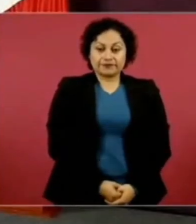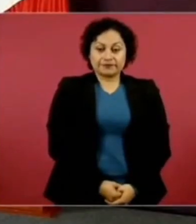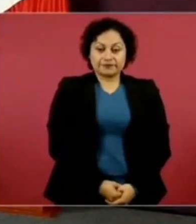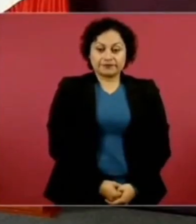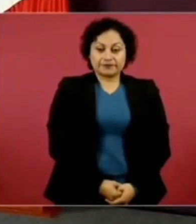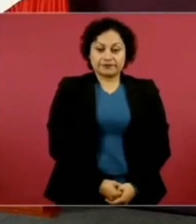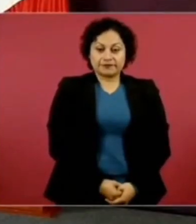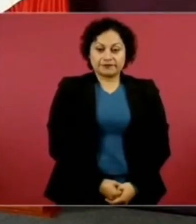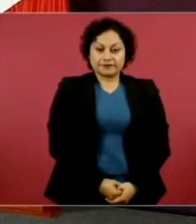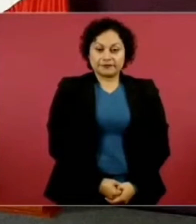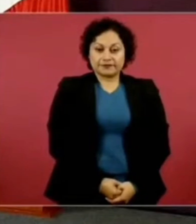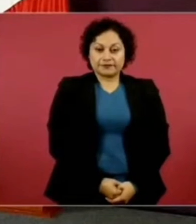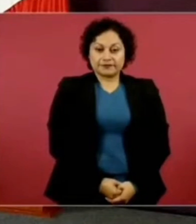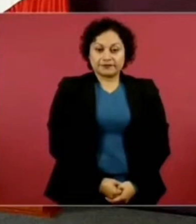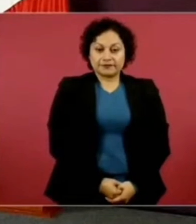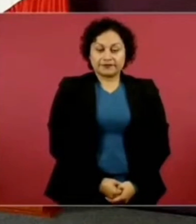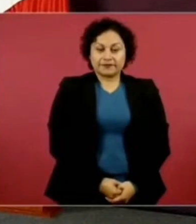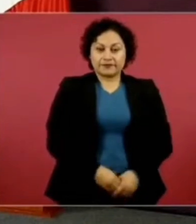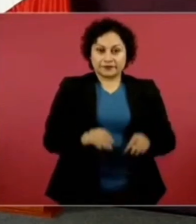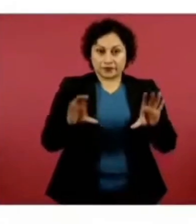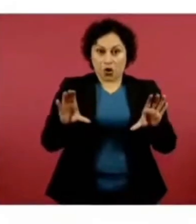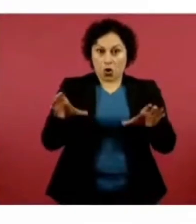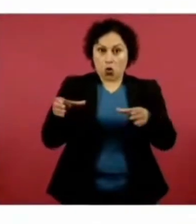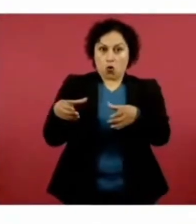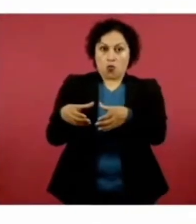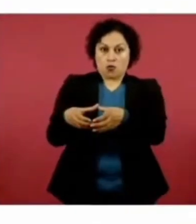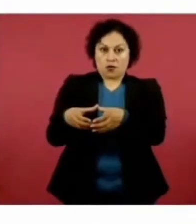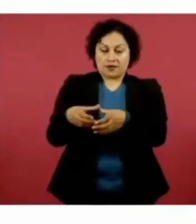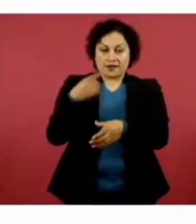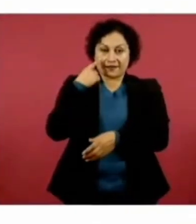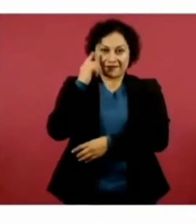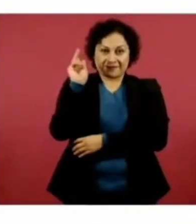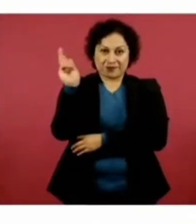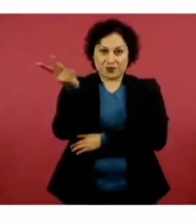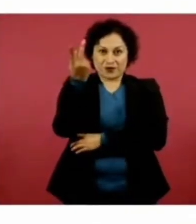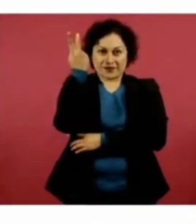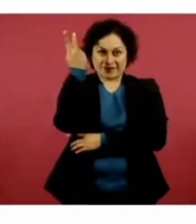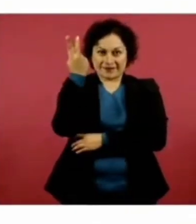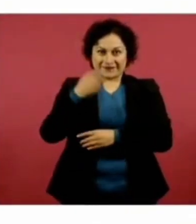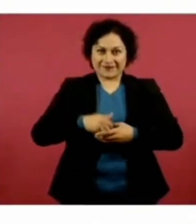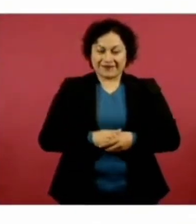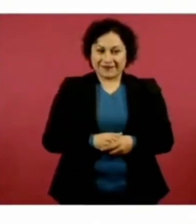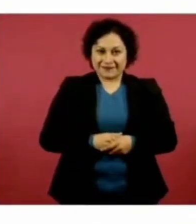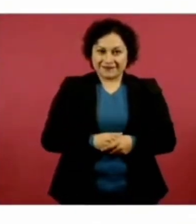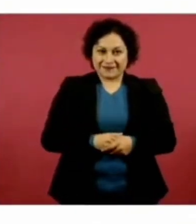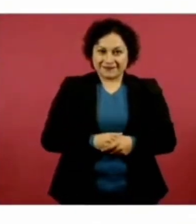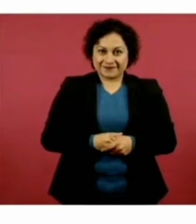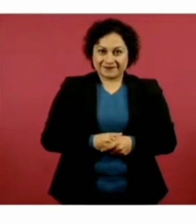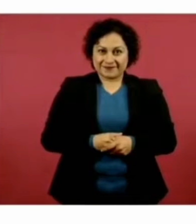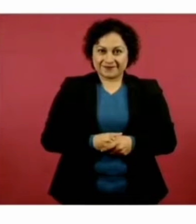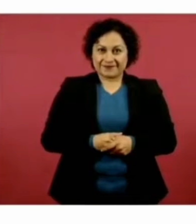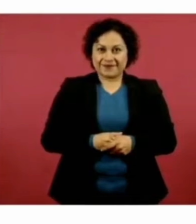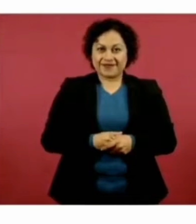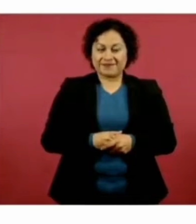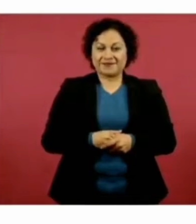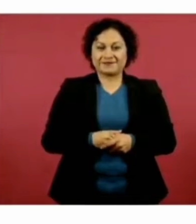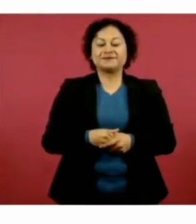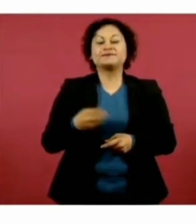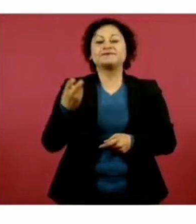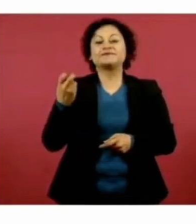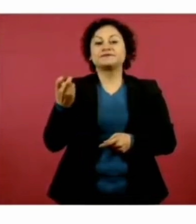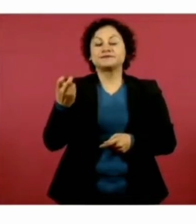La comunidad Politécnica que es extraordinaria,